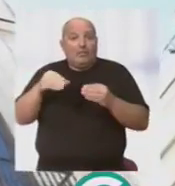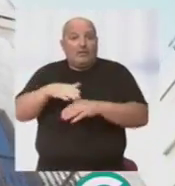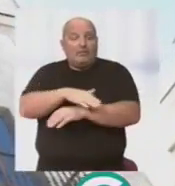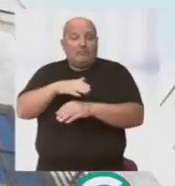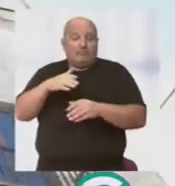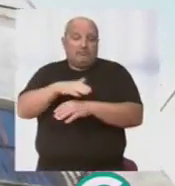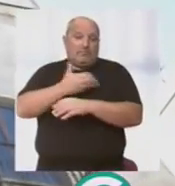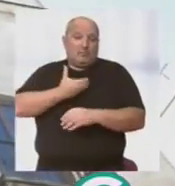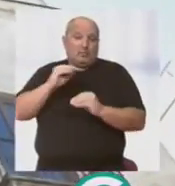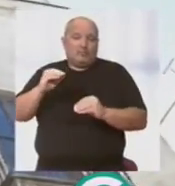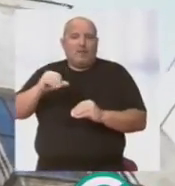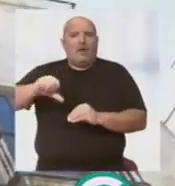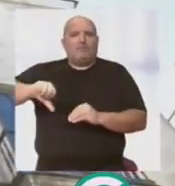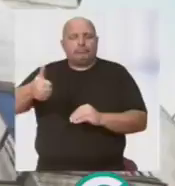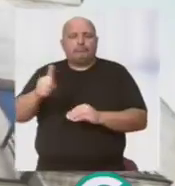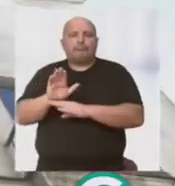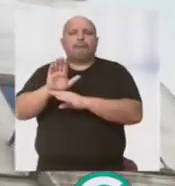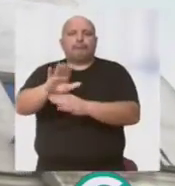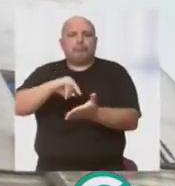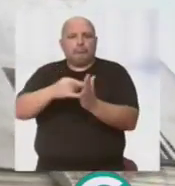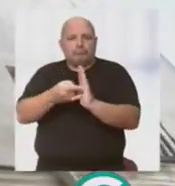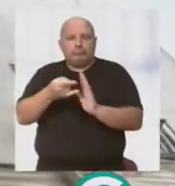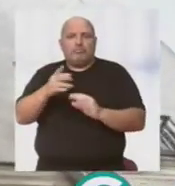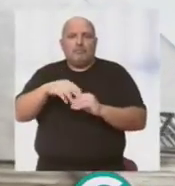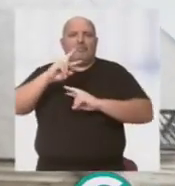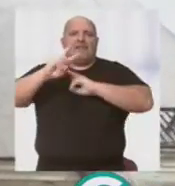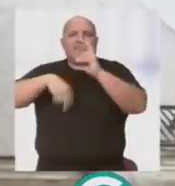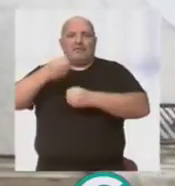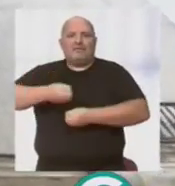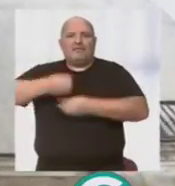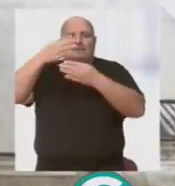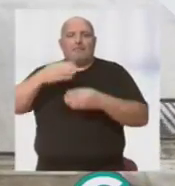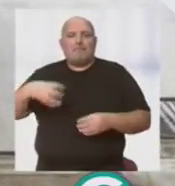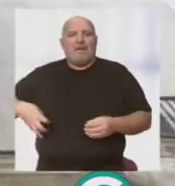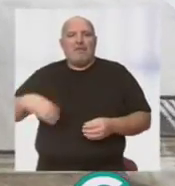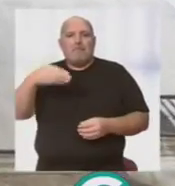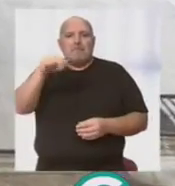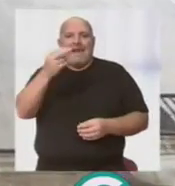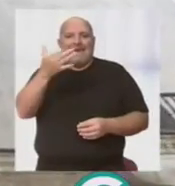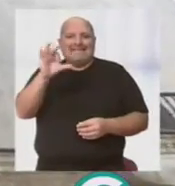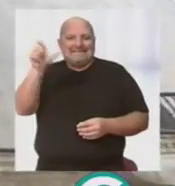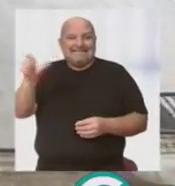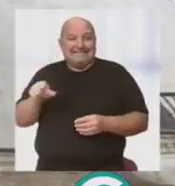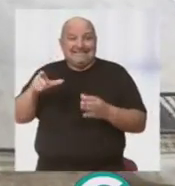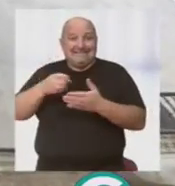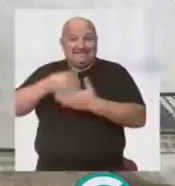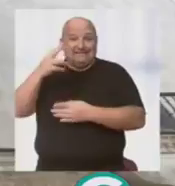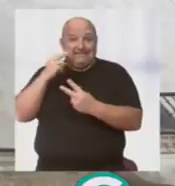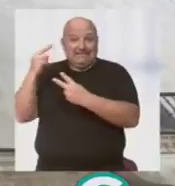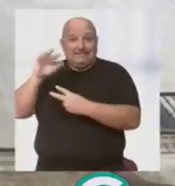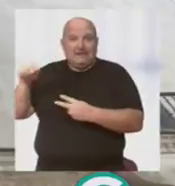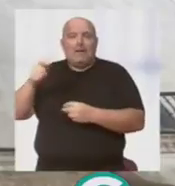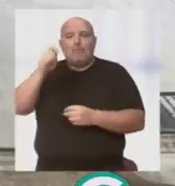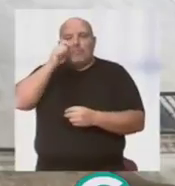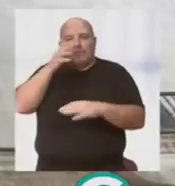Gobierno Local del Ayuntamiento ha aprobado presentar el proyecto de rehabilitación del Palacio de los Marqueses de Recaño, donde se ubicará el Museo del